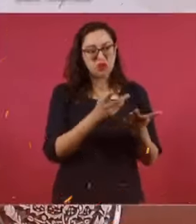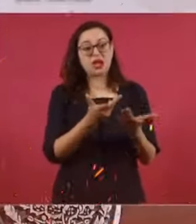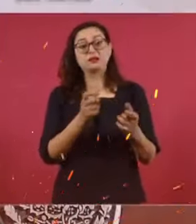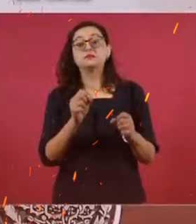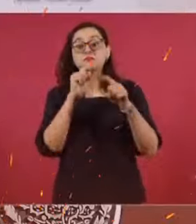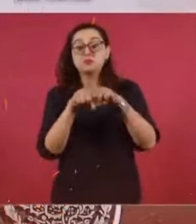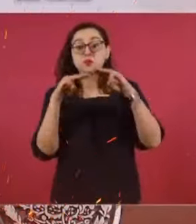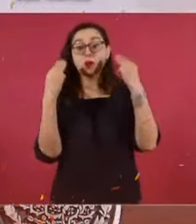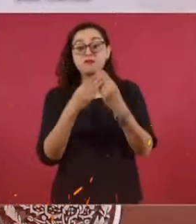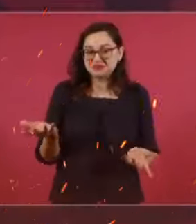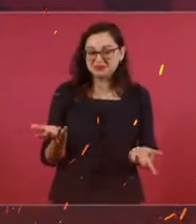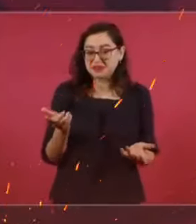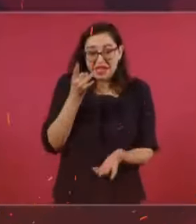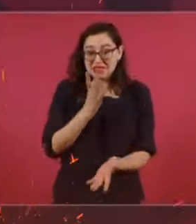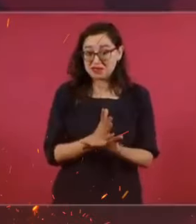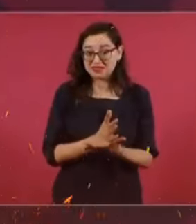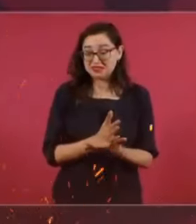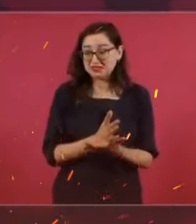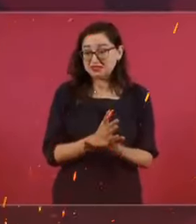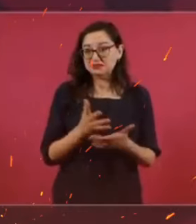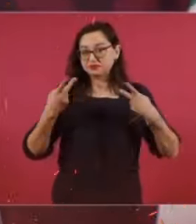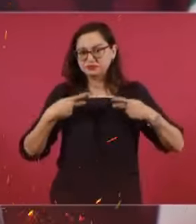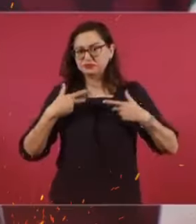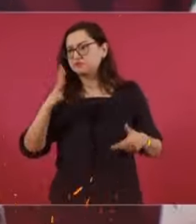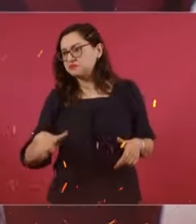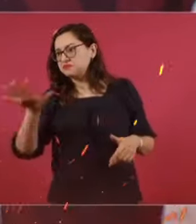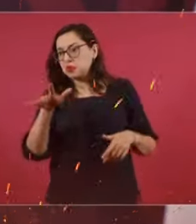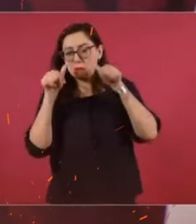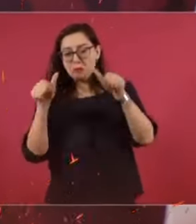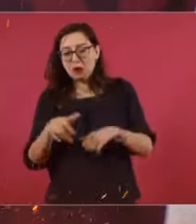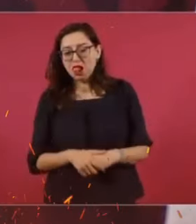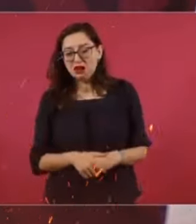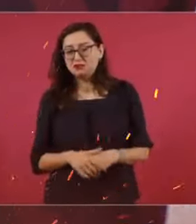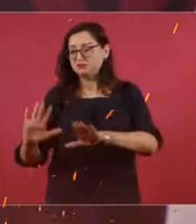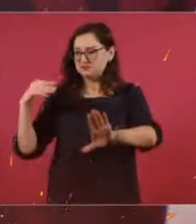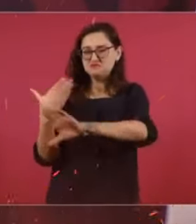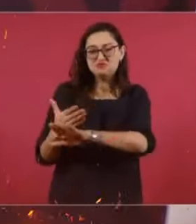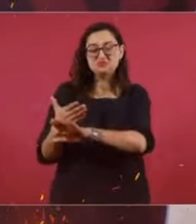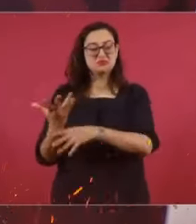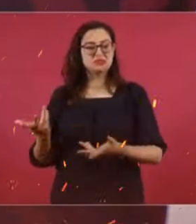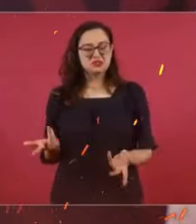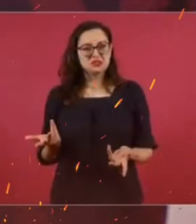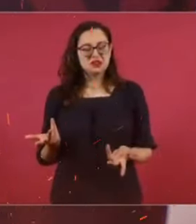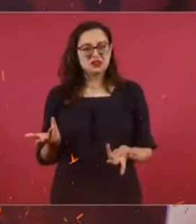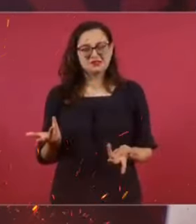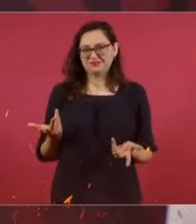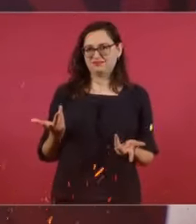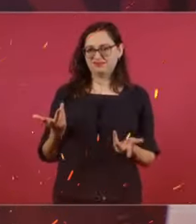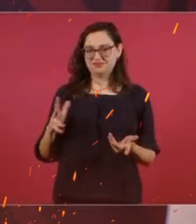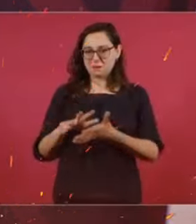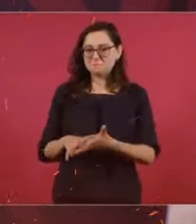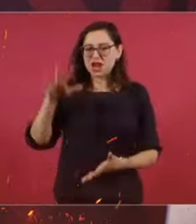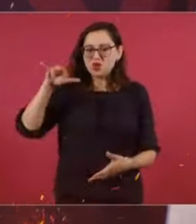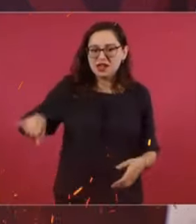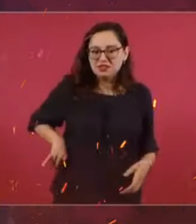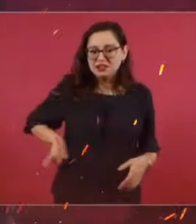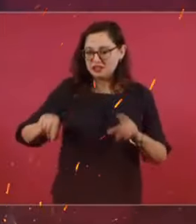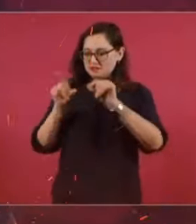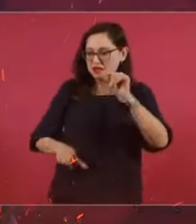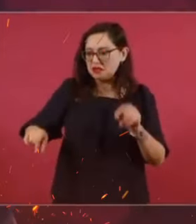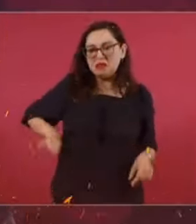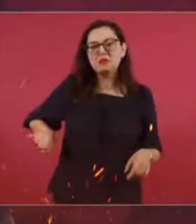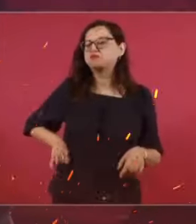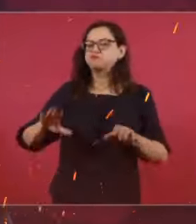y a delincuentes de cuello blanco en contra del pueblo, de la mayoría de los mexicanos y de los intereses de la nación.